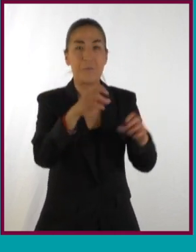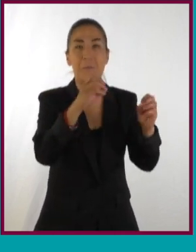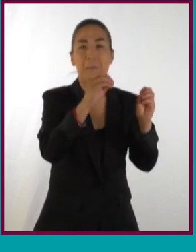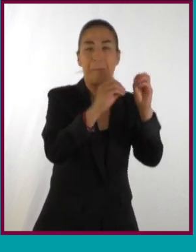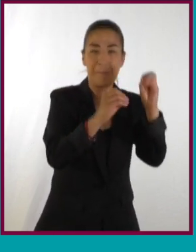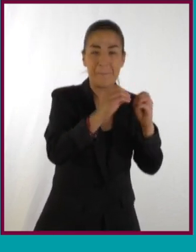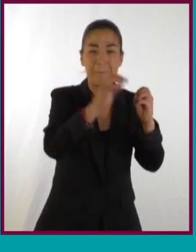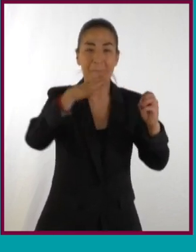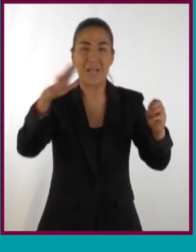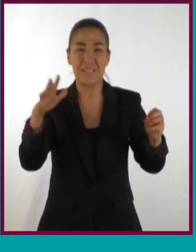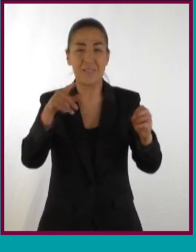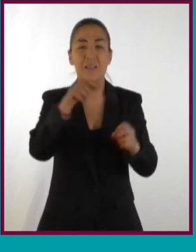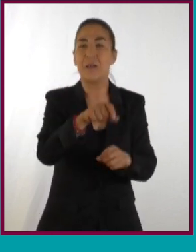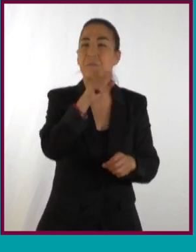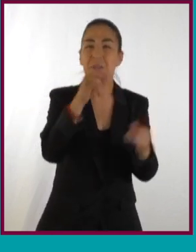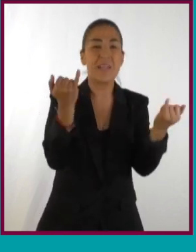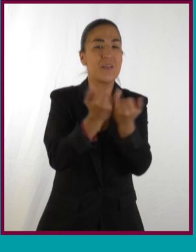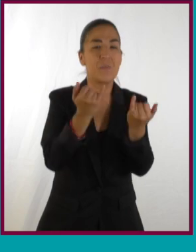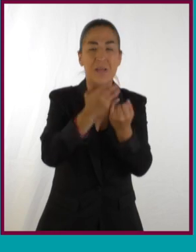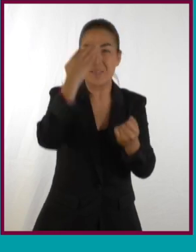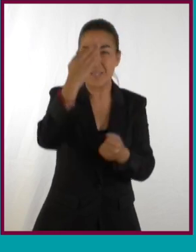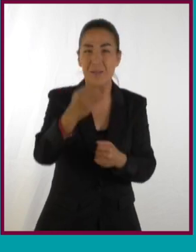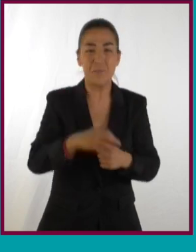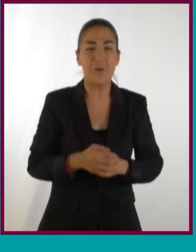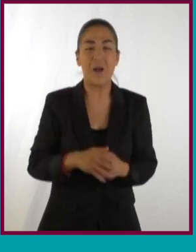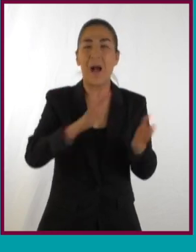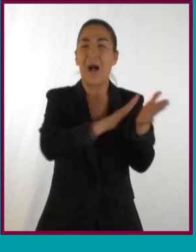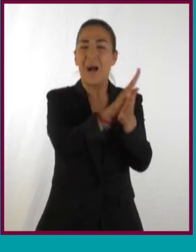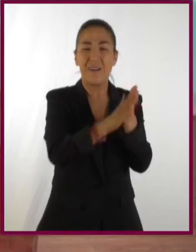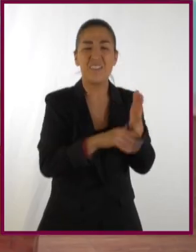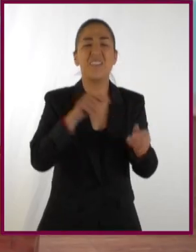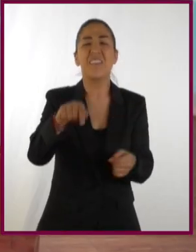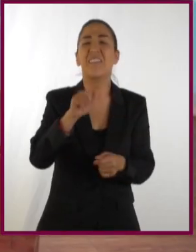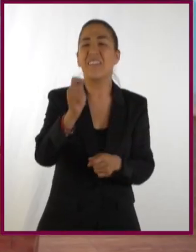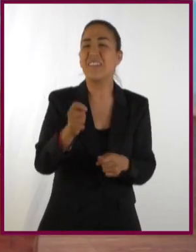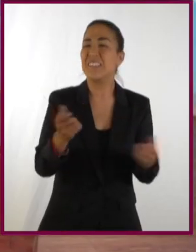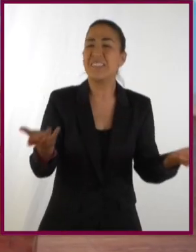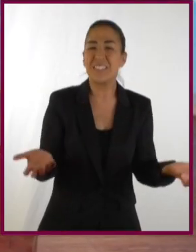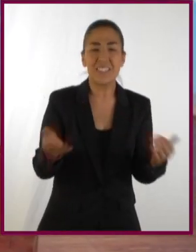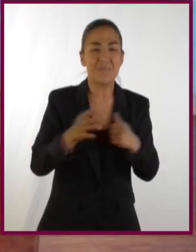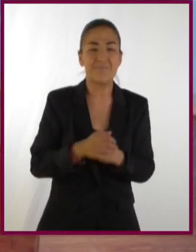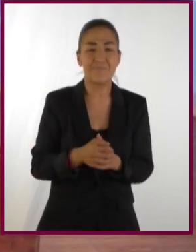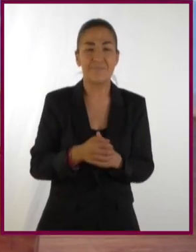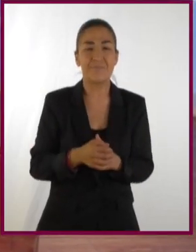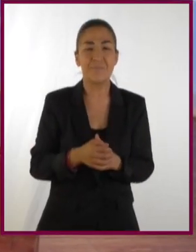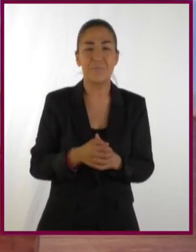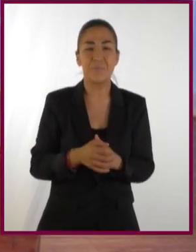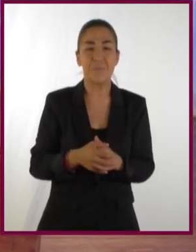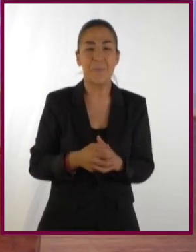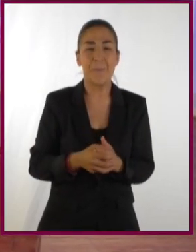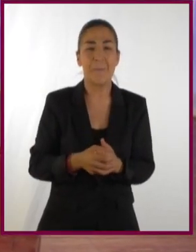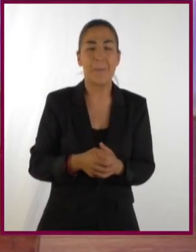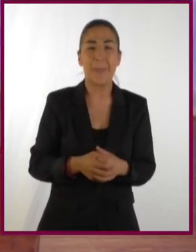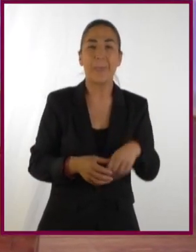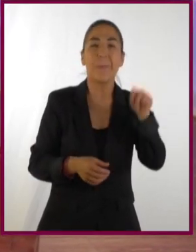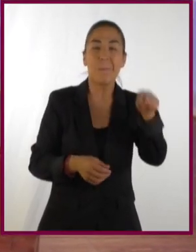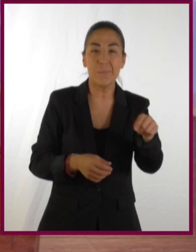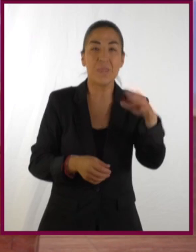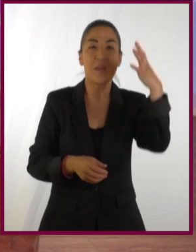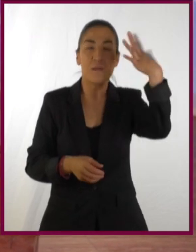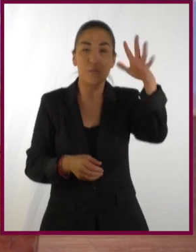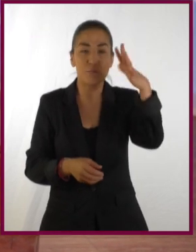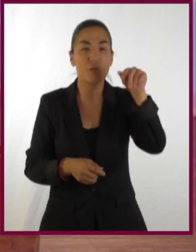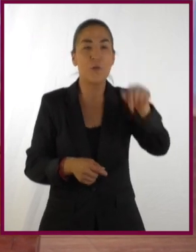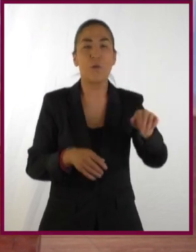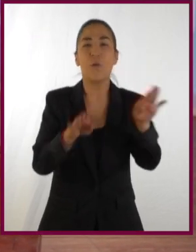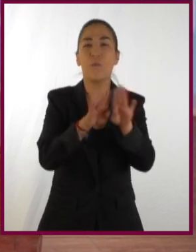un planeta barre a áreas iguales en tiempos iguales. O sea, que eso en español significa que...